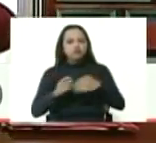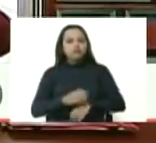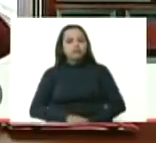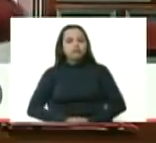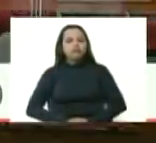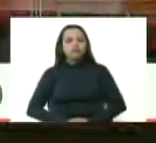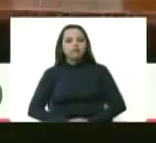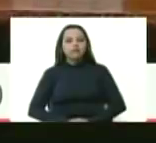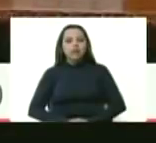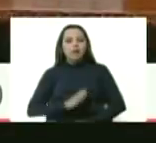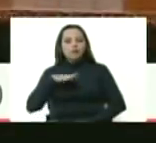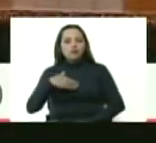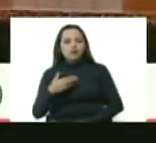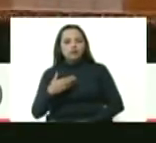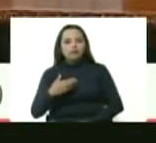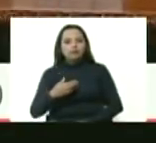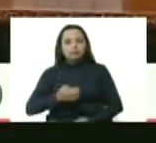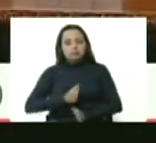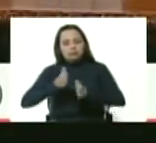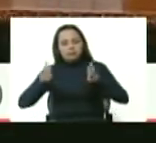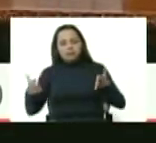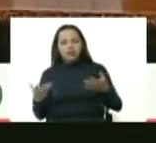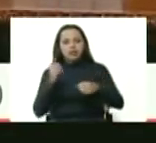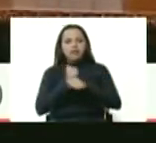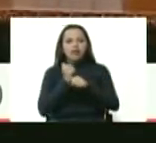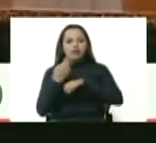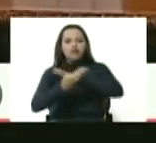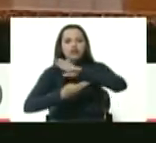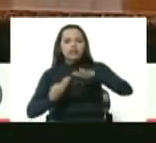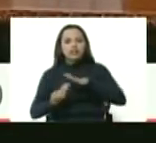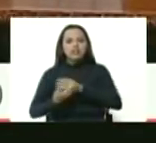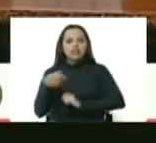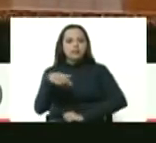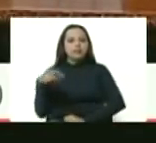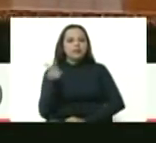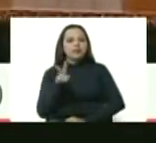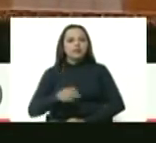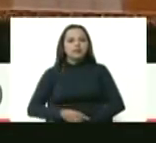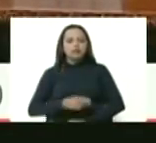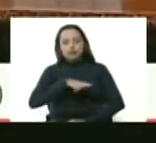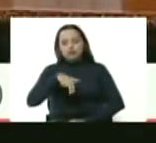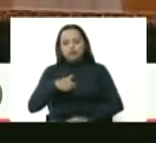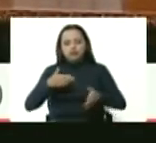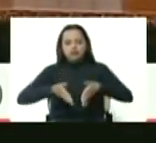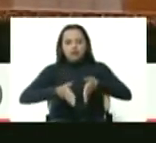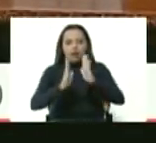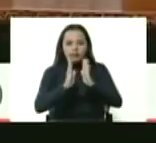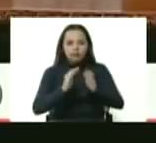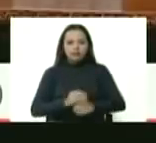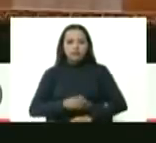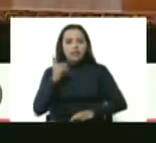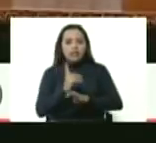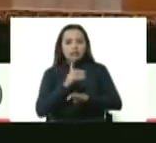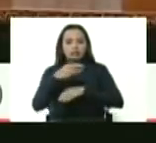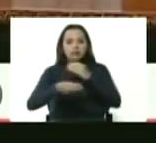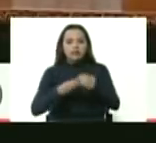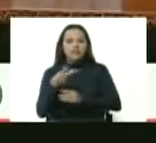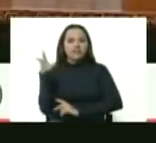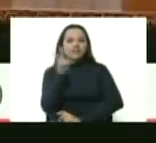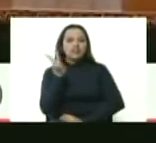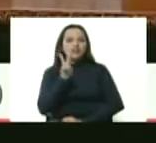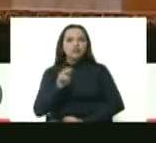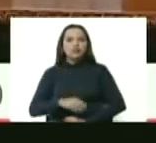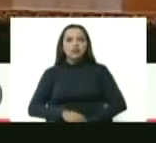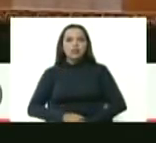Para ampliar la base productiva de Venezuela. Vamos por el camino que tenemos que ir. Venezuela,